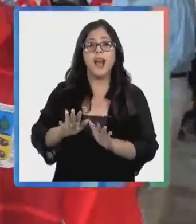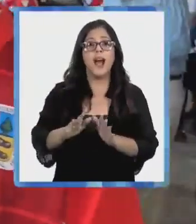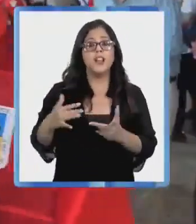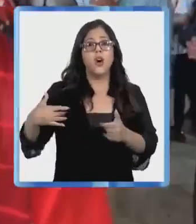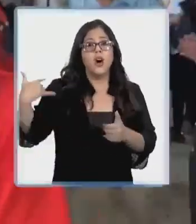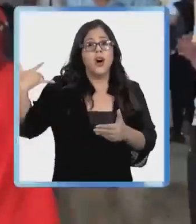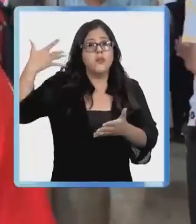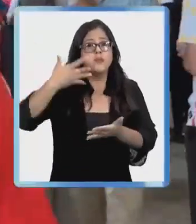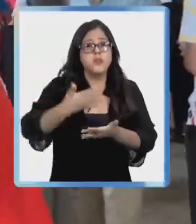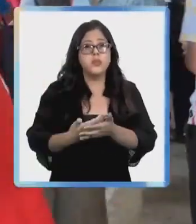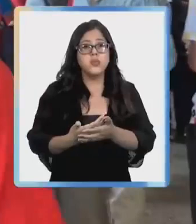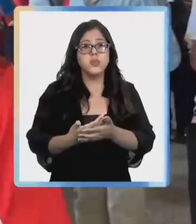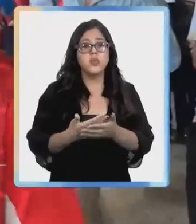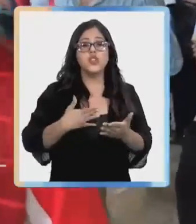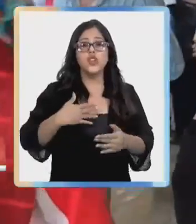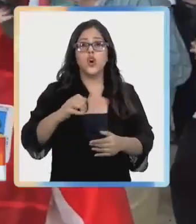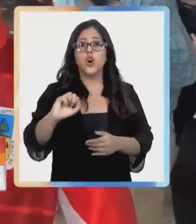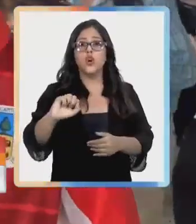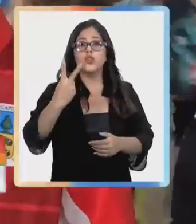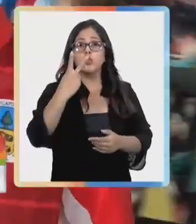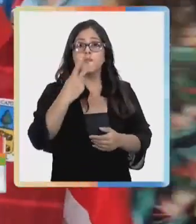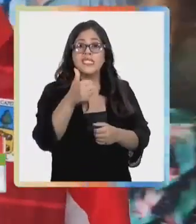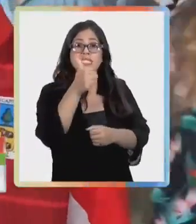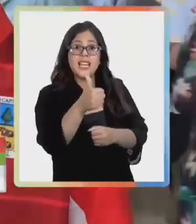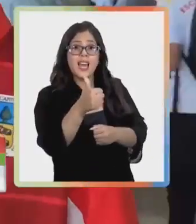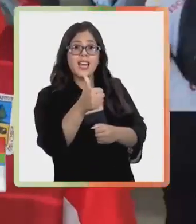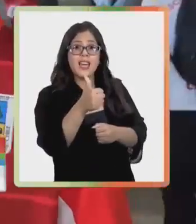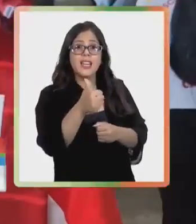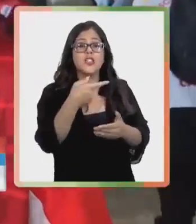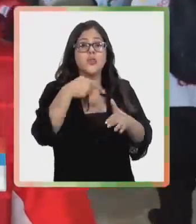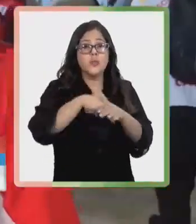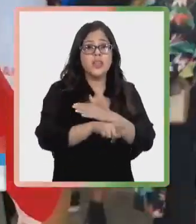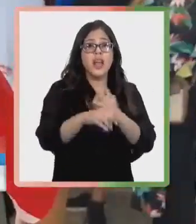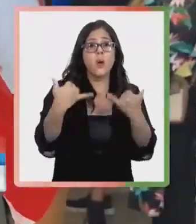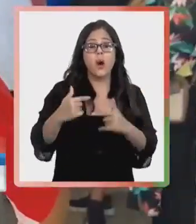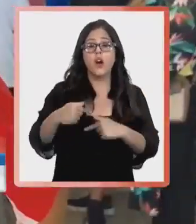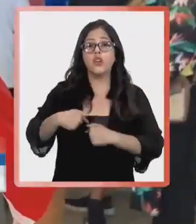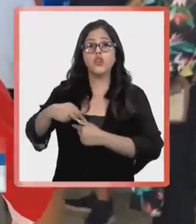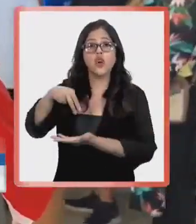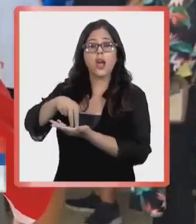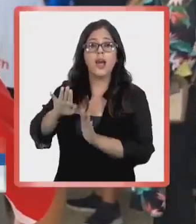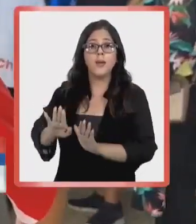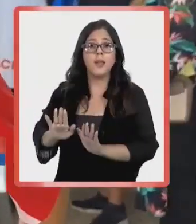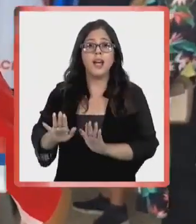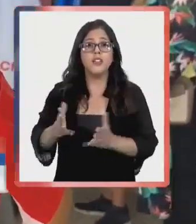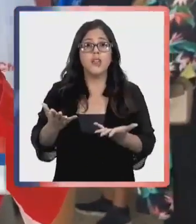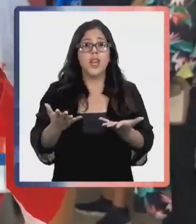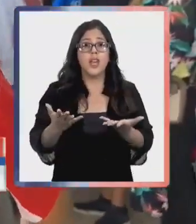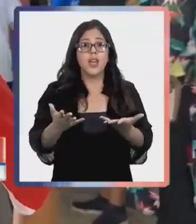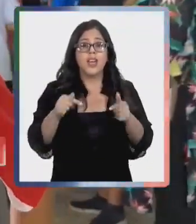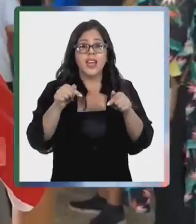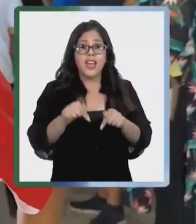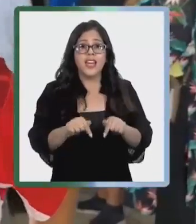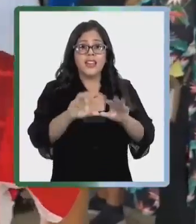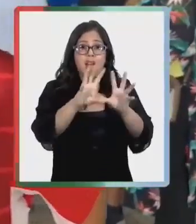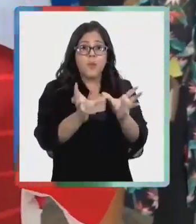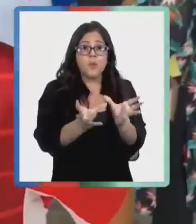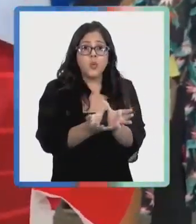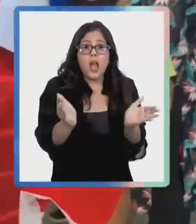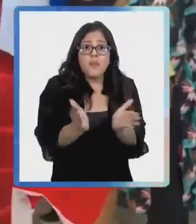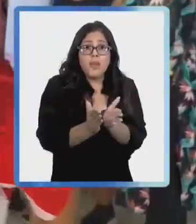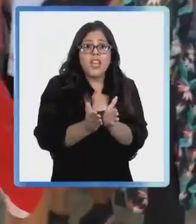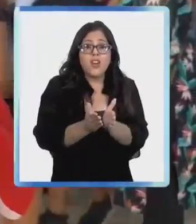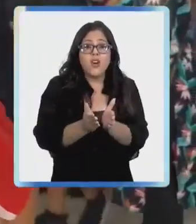mucho tiempo entre de la subsella a jugar del Austral. Yo esperando el mundialito desde que soy